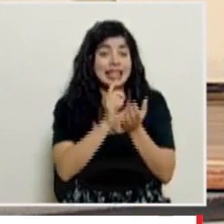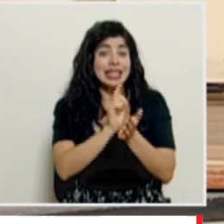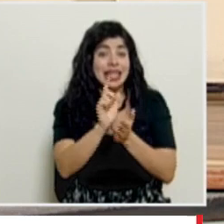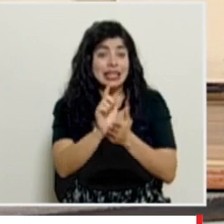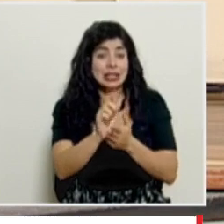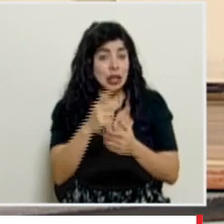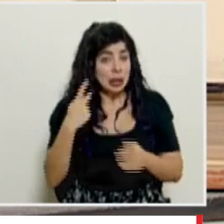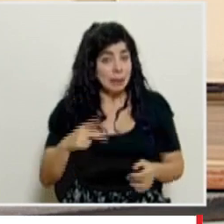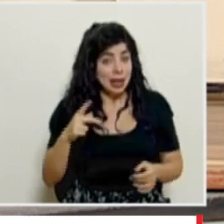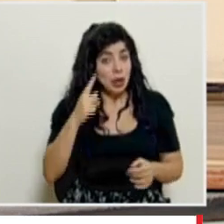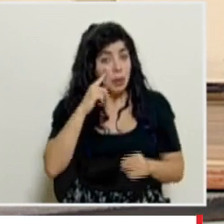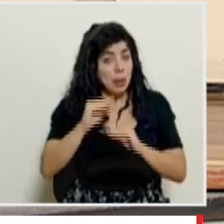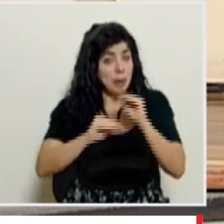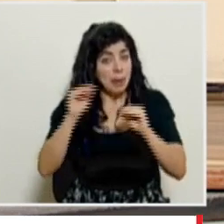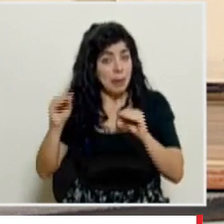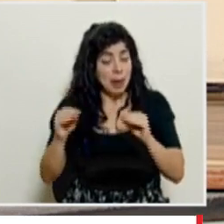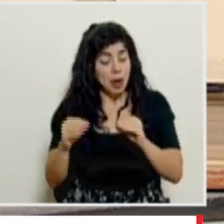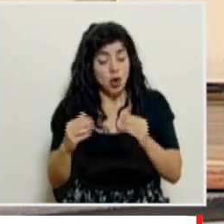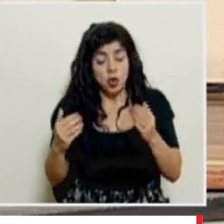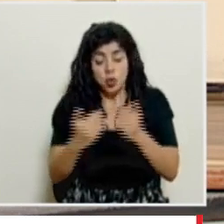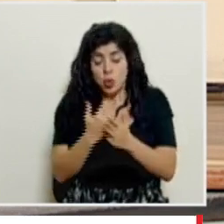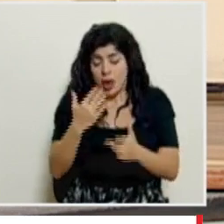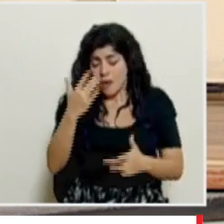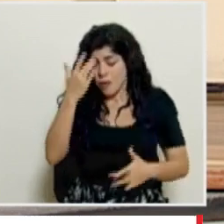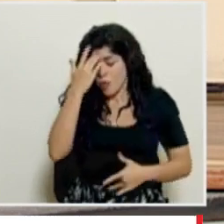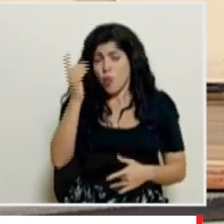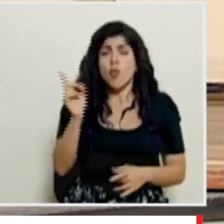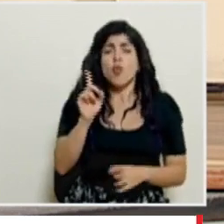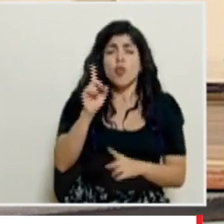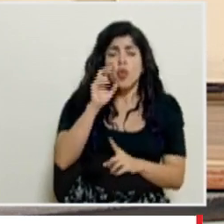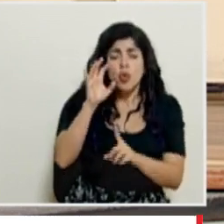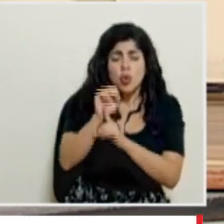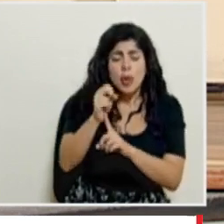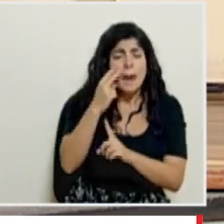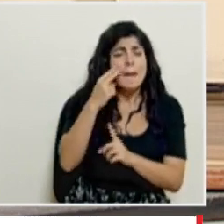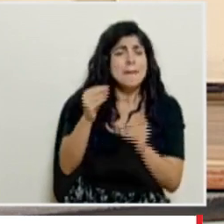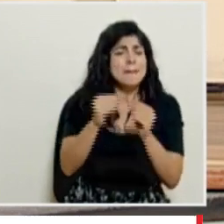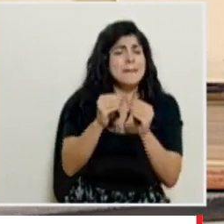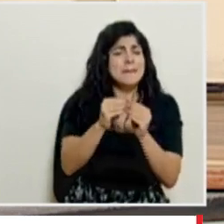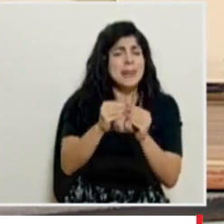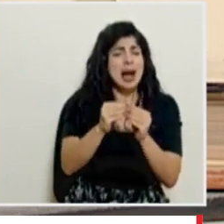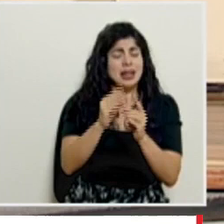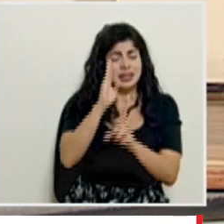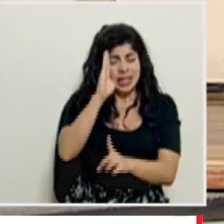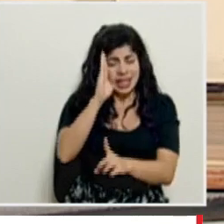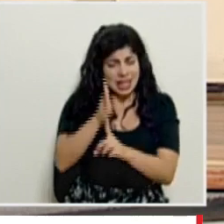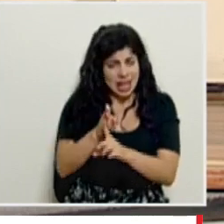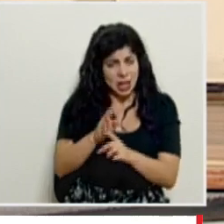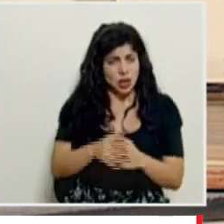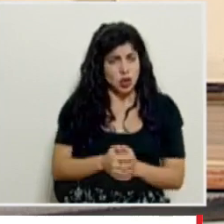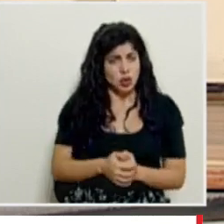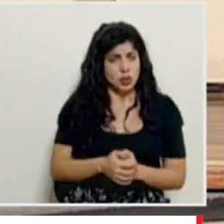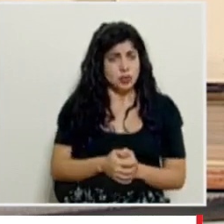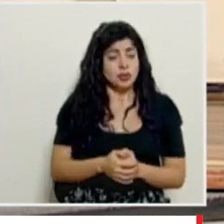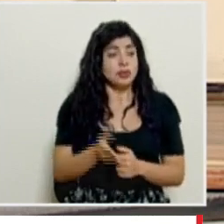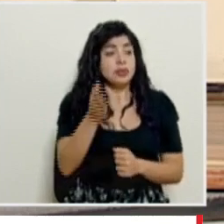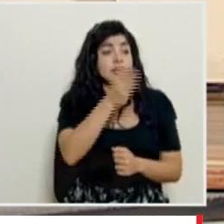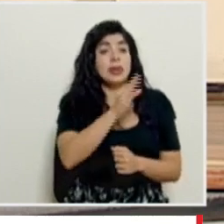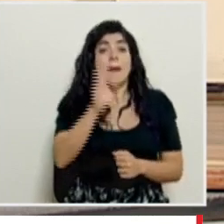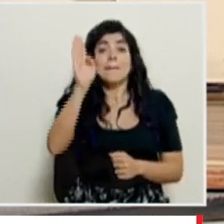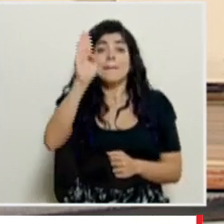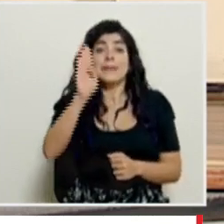nueva ola de contagios los nuevos casos ¿dónde los localizan de forma más directa ustedes? con los casos de la cepa